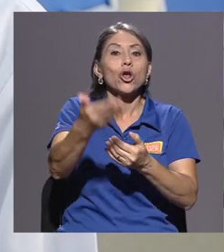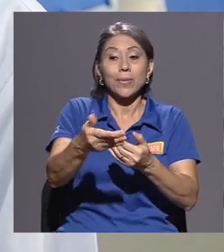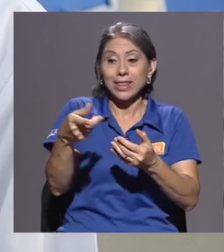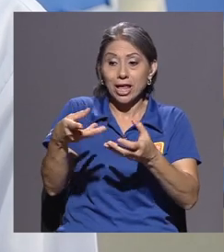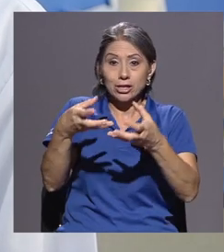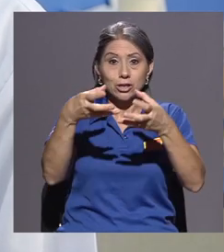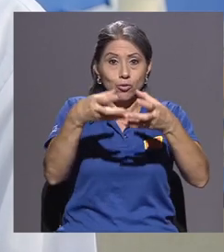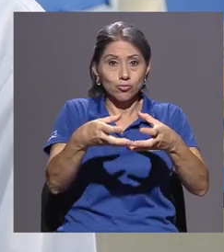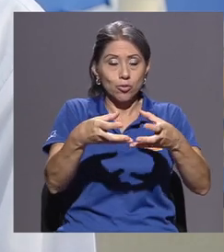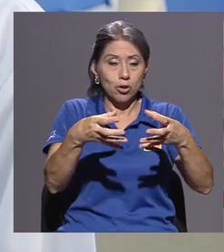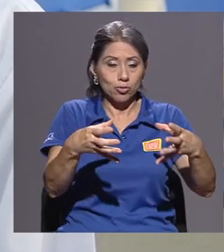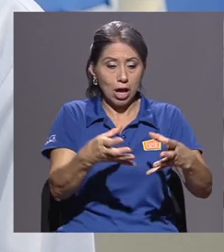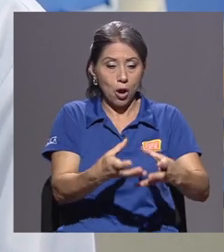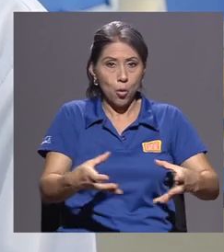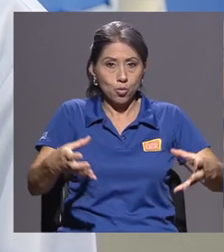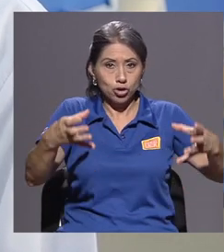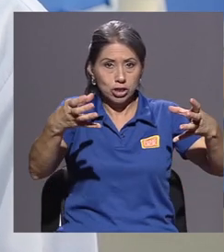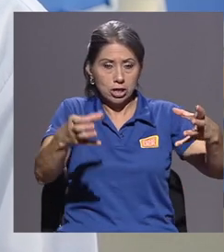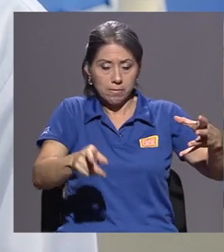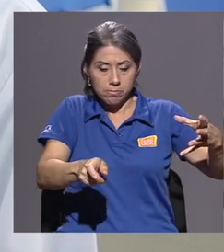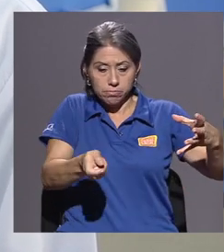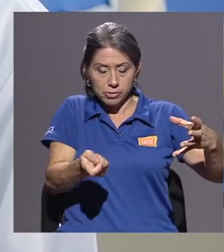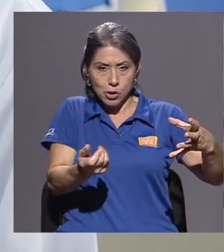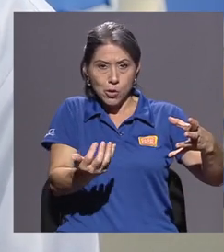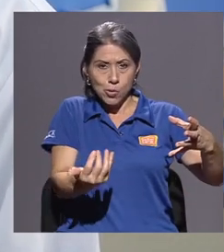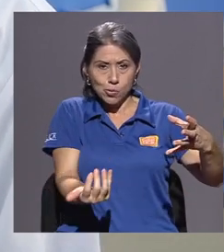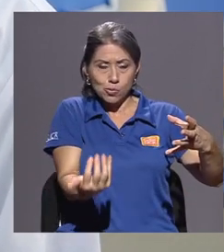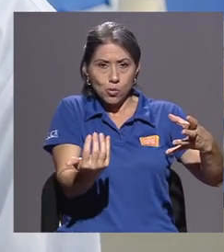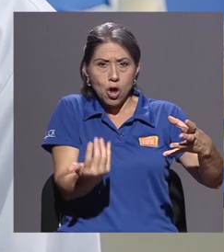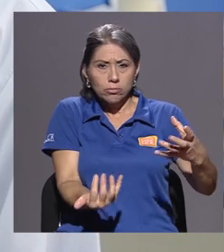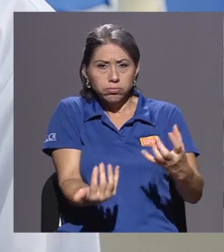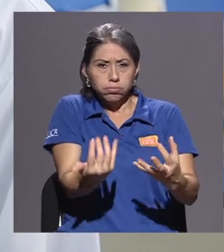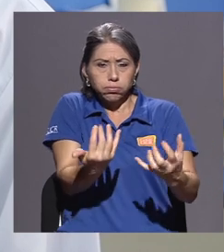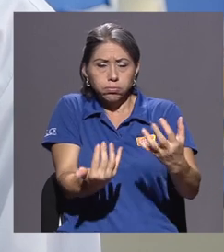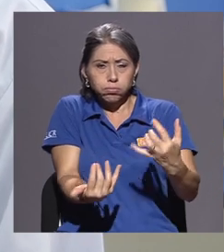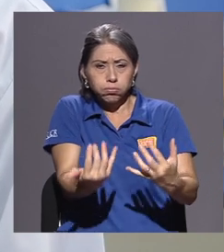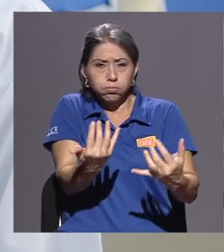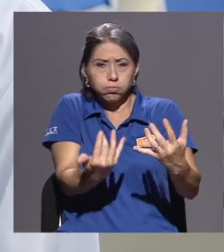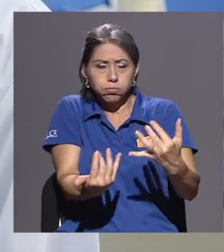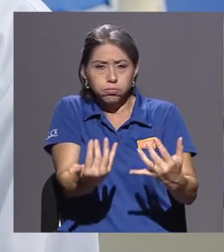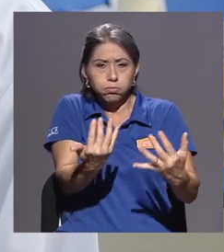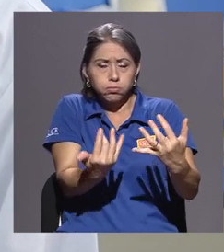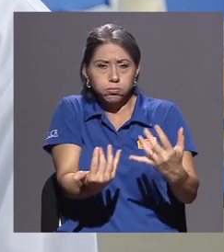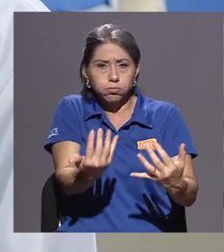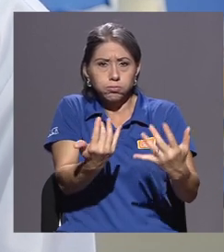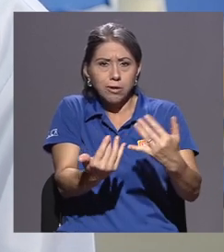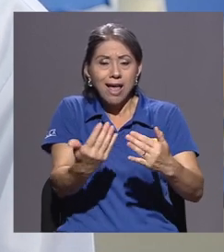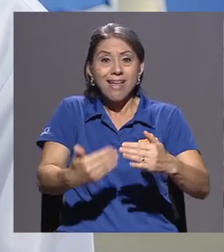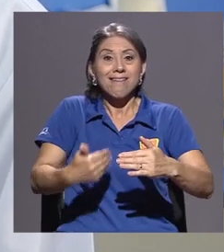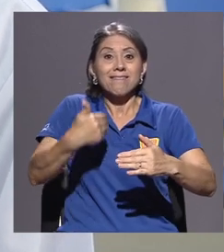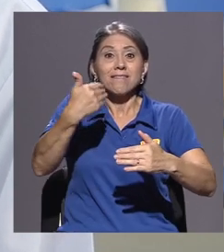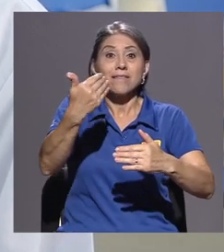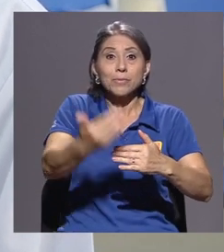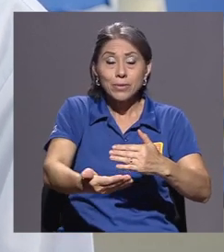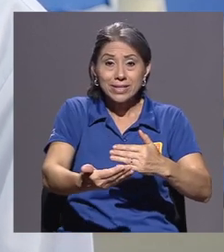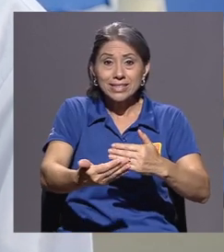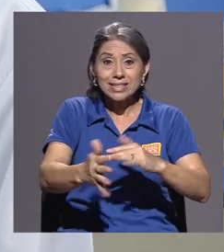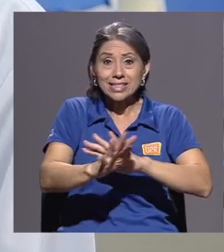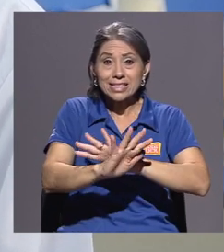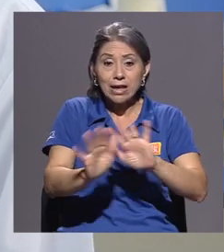una olla por un tiempo determinado. Luego de ello, se enfría y se le